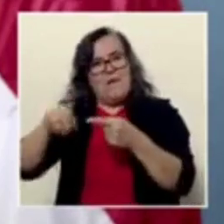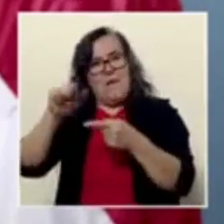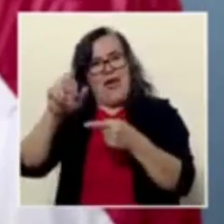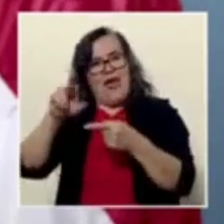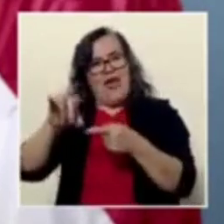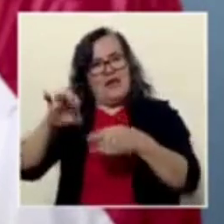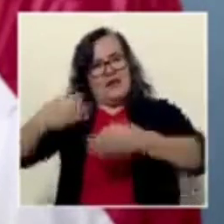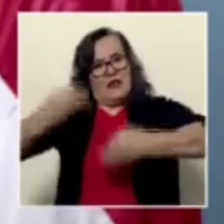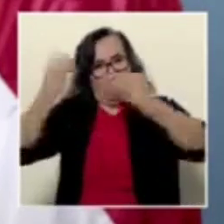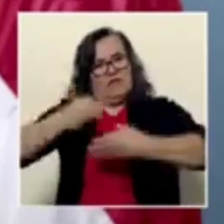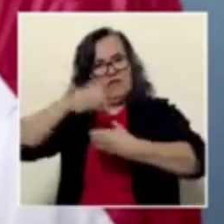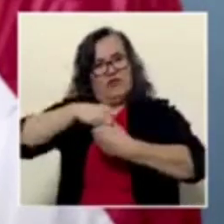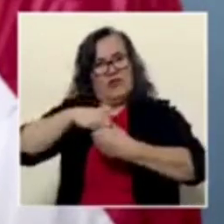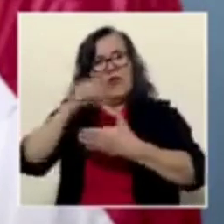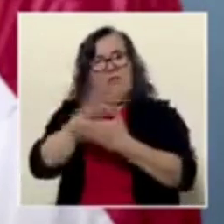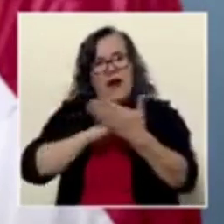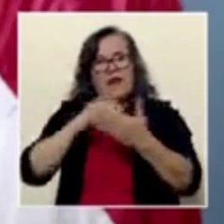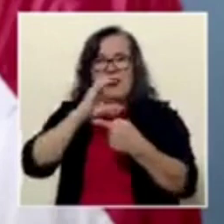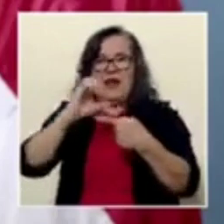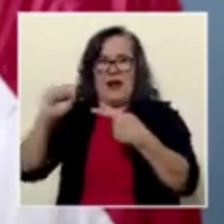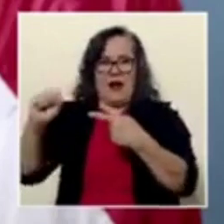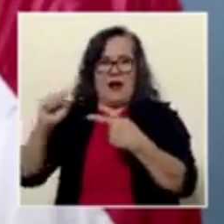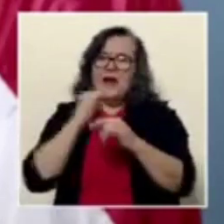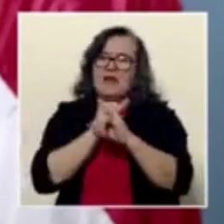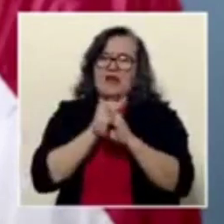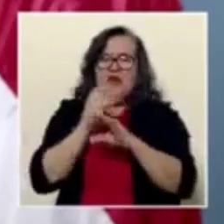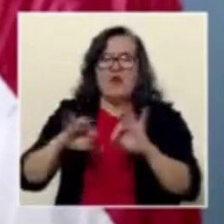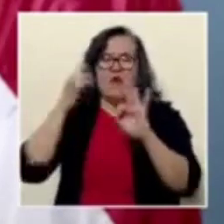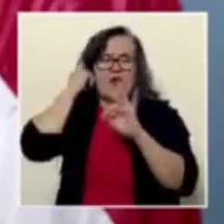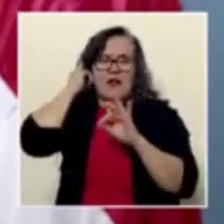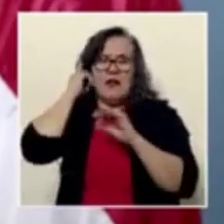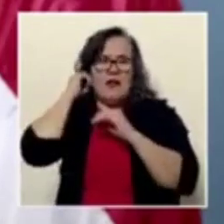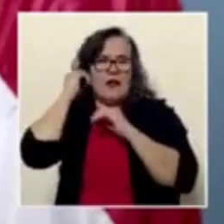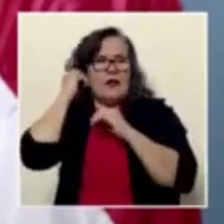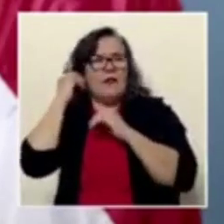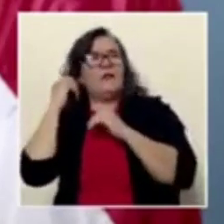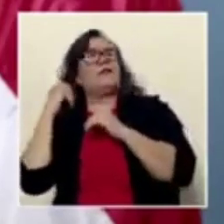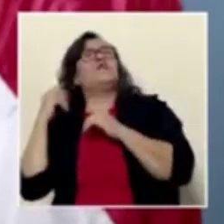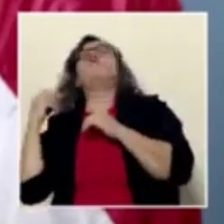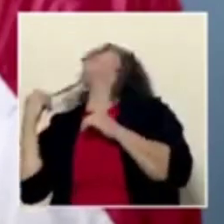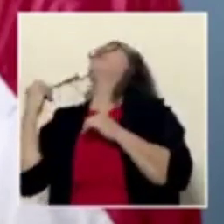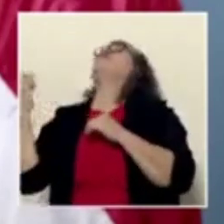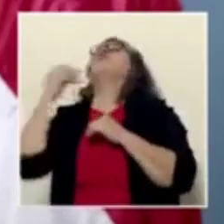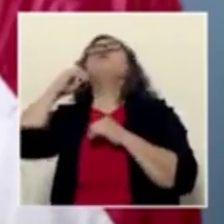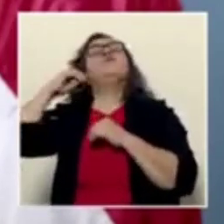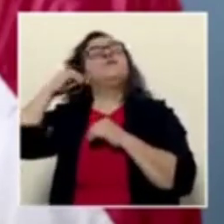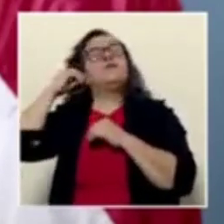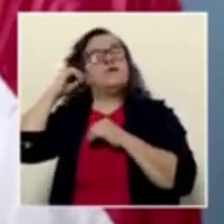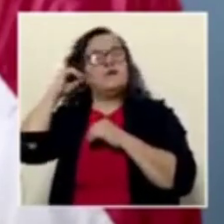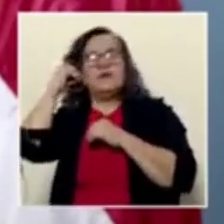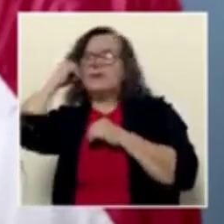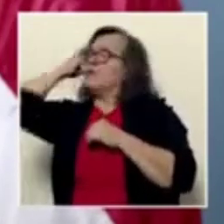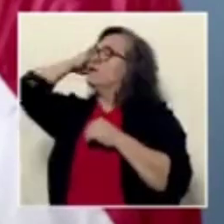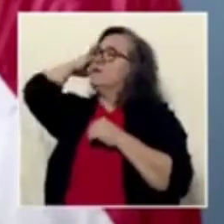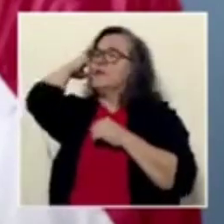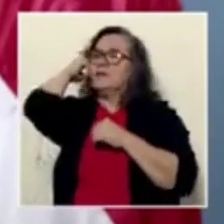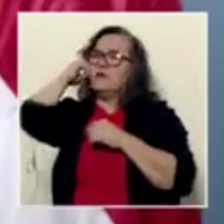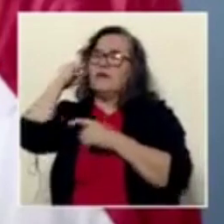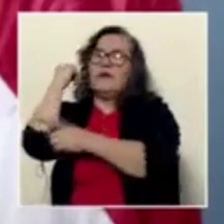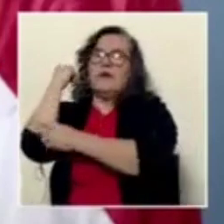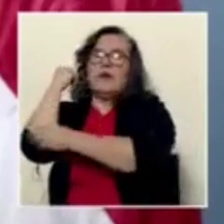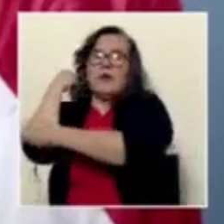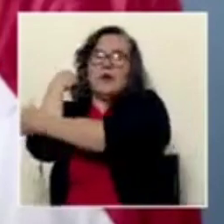de esa institución tan importante. Eso es todo lo que yo tengo que decir. Y vamos a seguir con la firmeza,